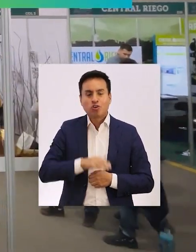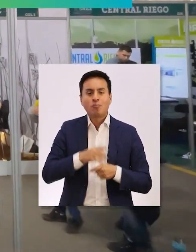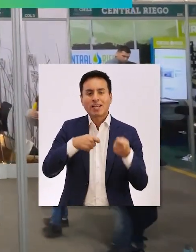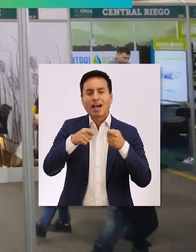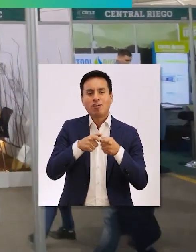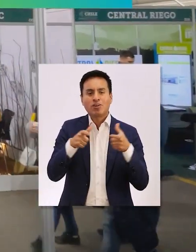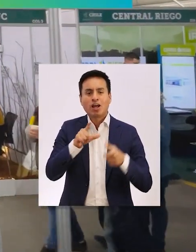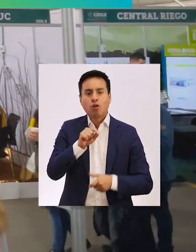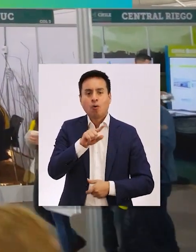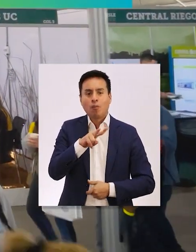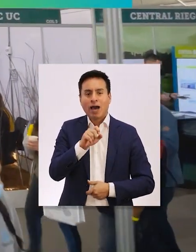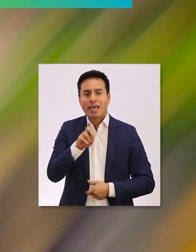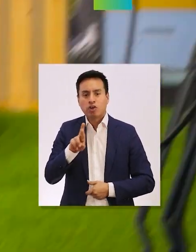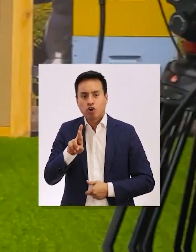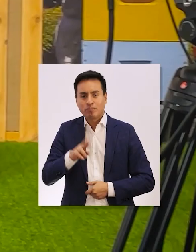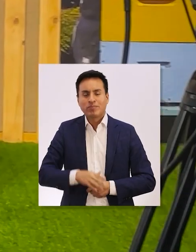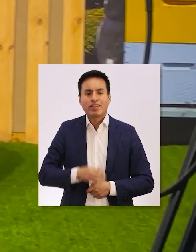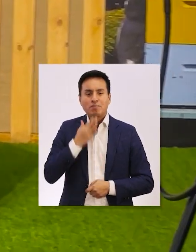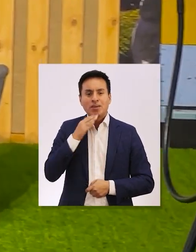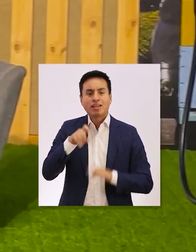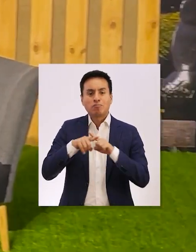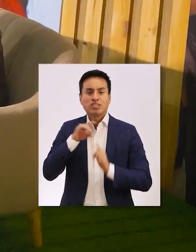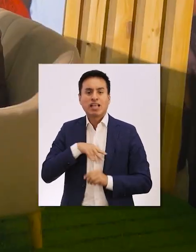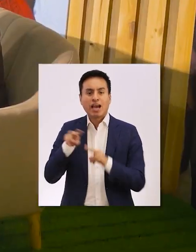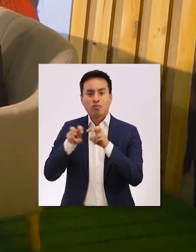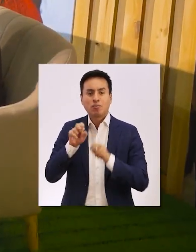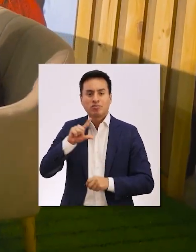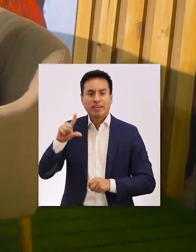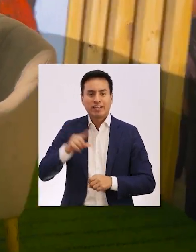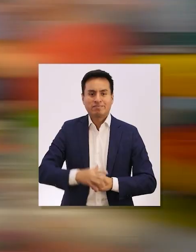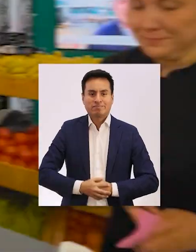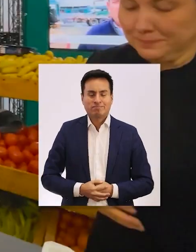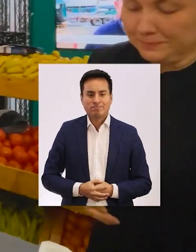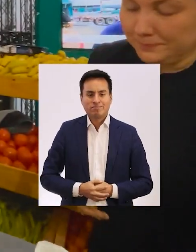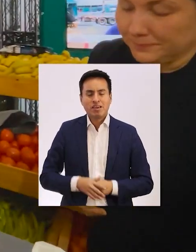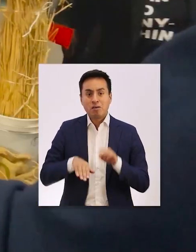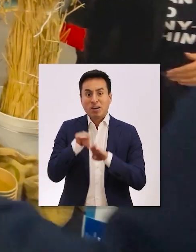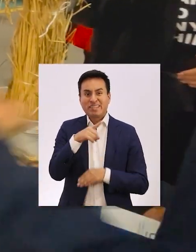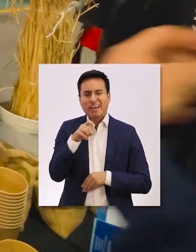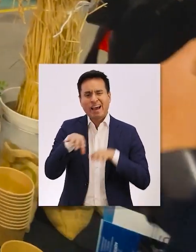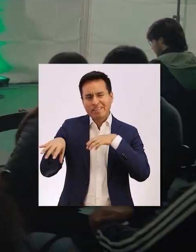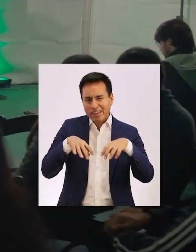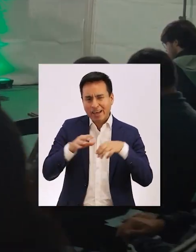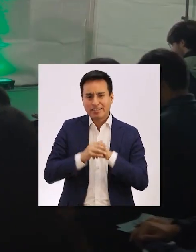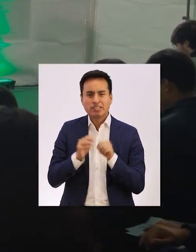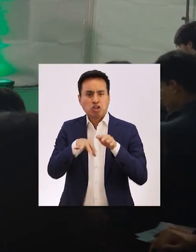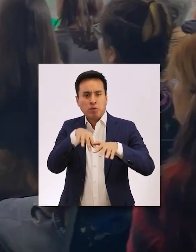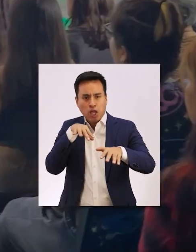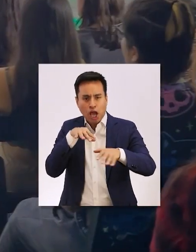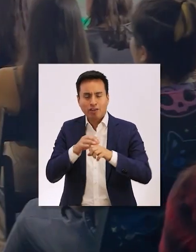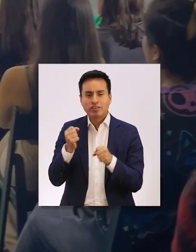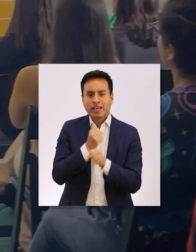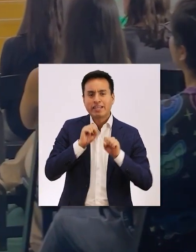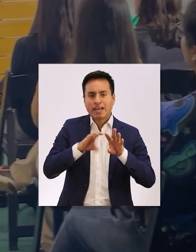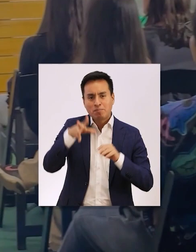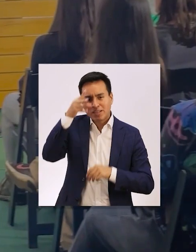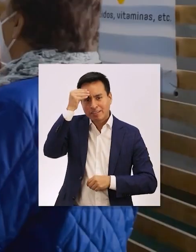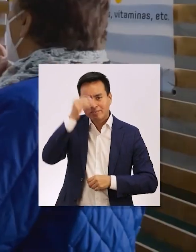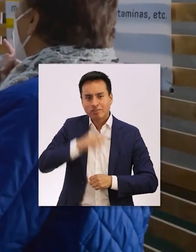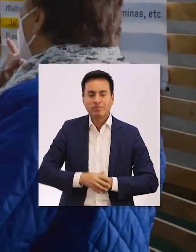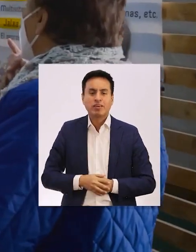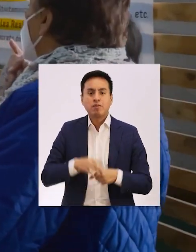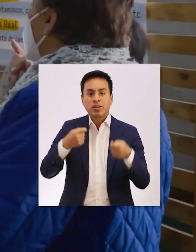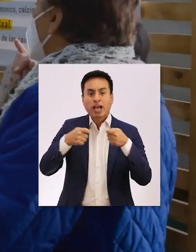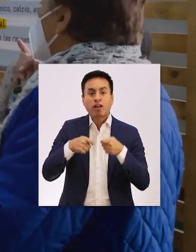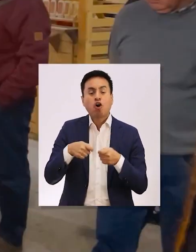en el Mercado Mayorista Lo Valledor y en Expo Chile Agrícola.cl. Más de 100 actividades, seminarios, talleres de capacitación,